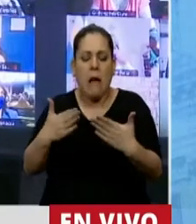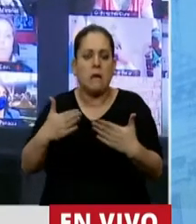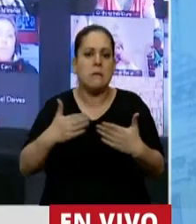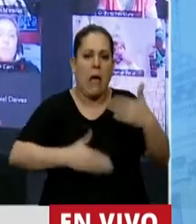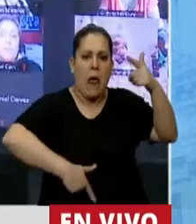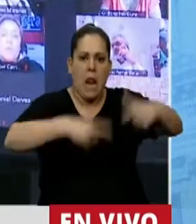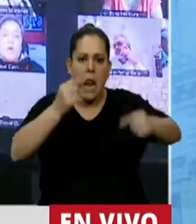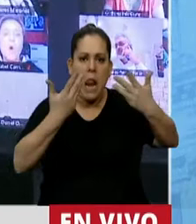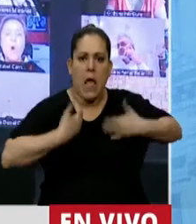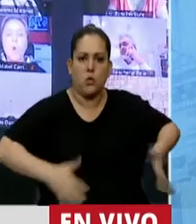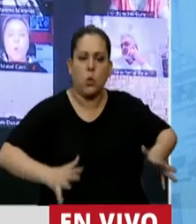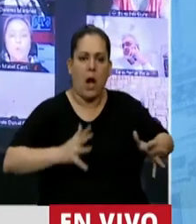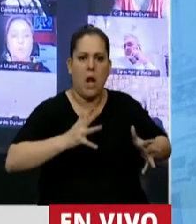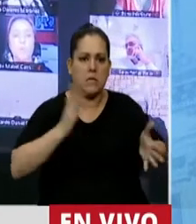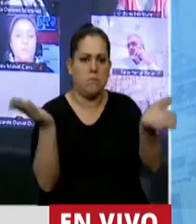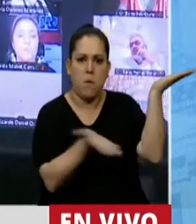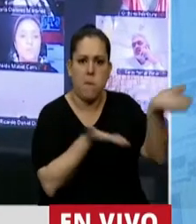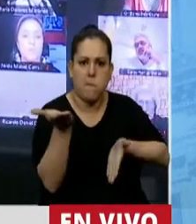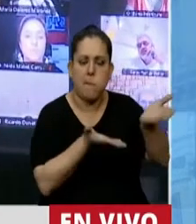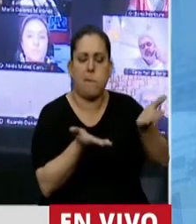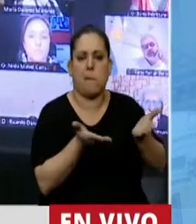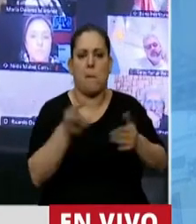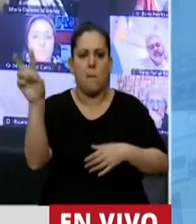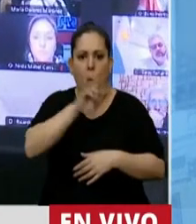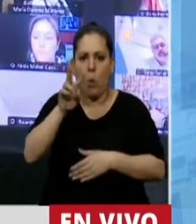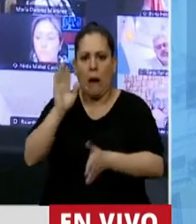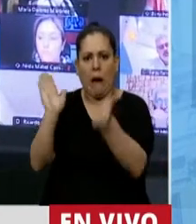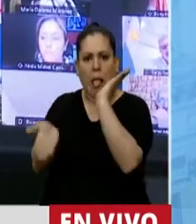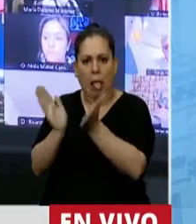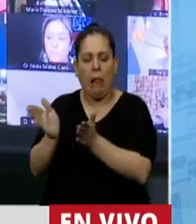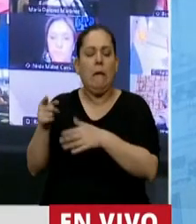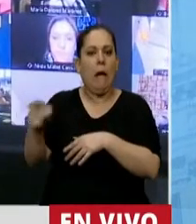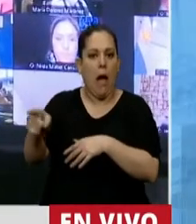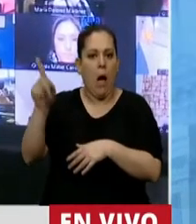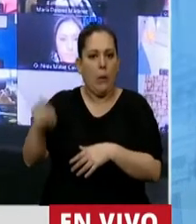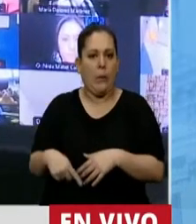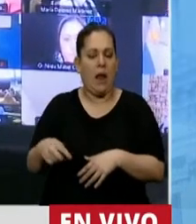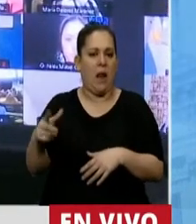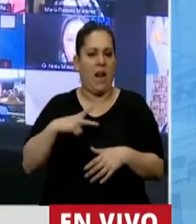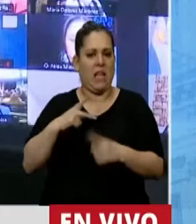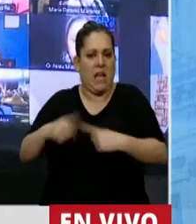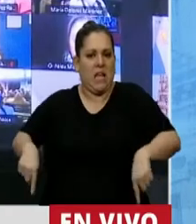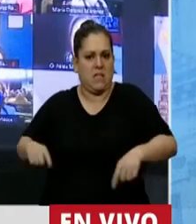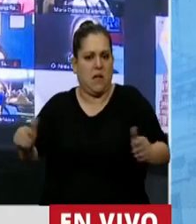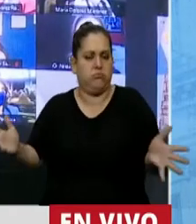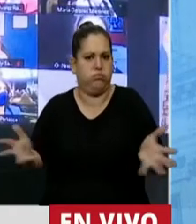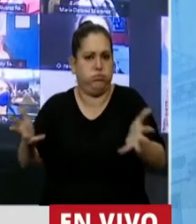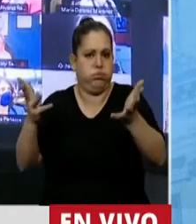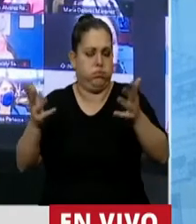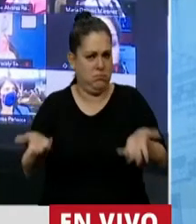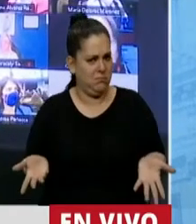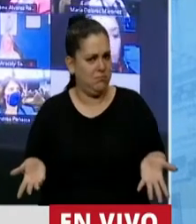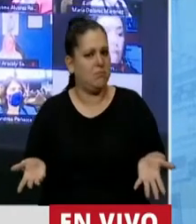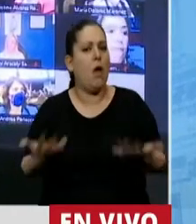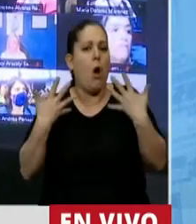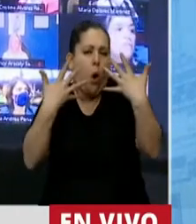naturaleza y a las mujeres. Y esto es lo que estamos poniendo en cuestión como cosmovisión. Y esto es lo que queremos cambiar. Es obvio que cuando